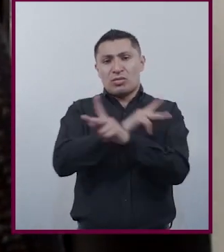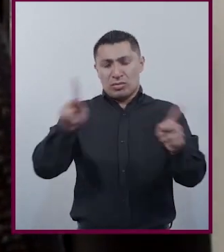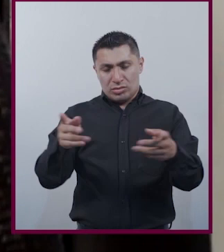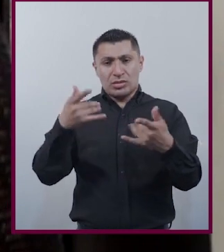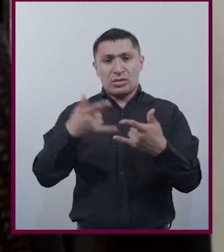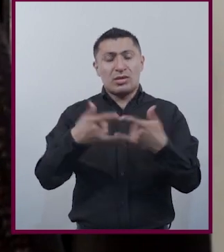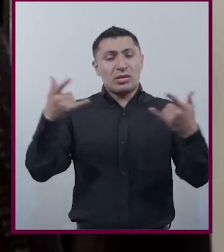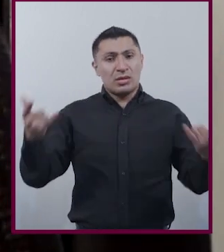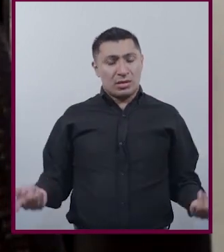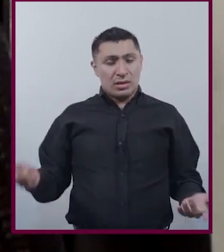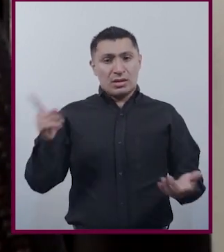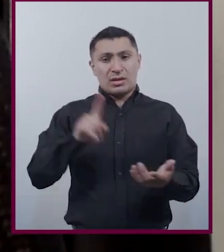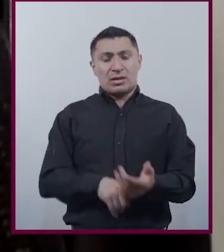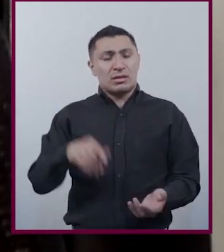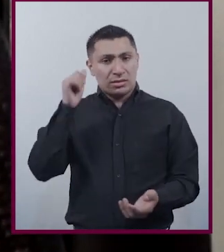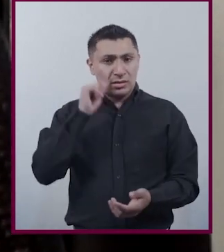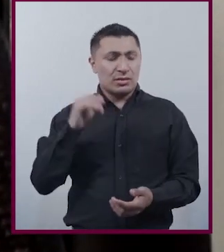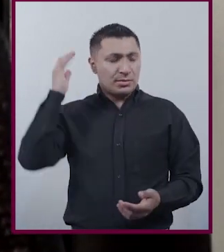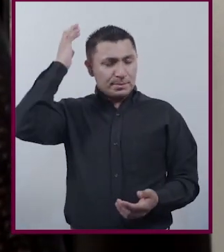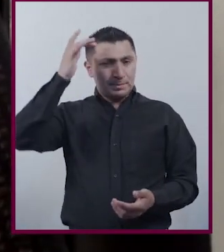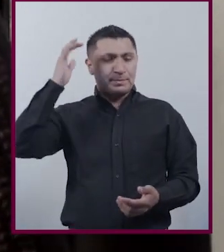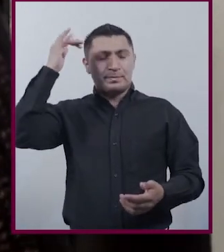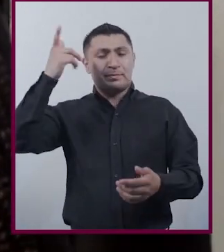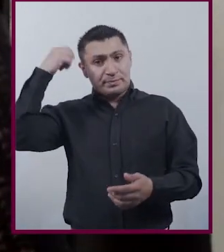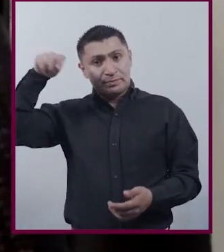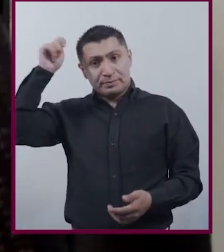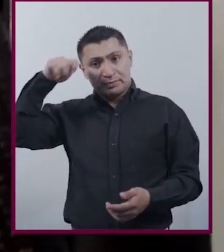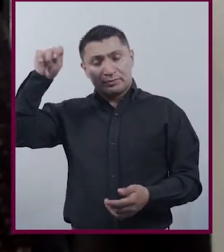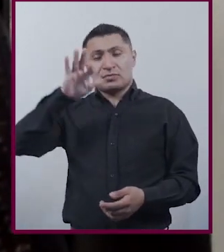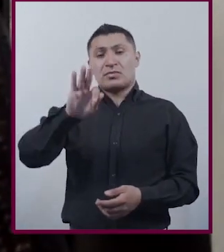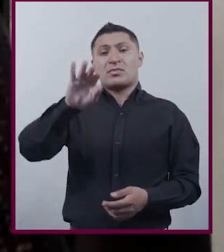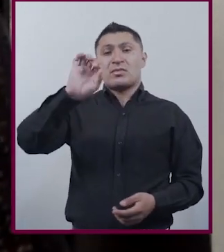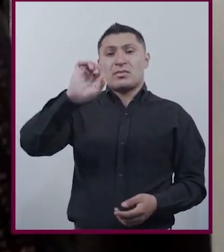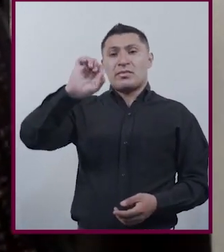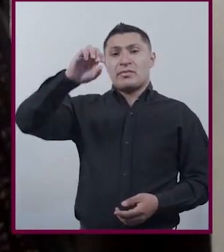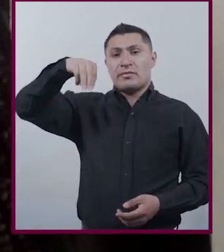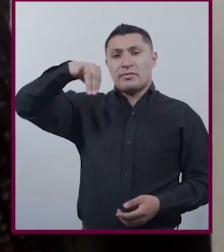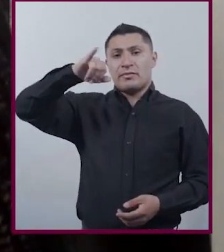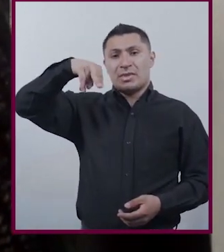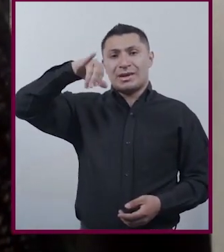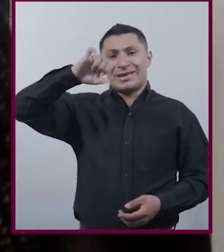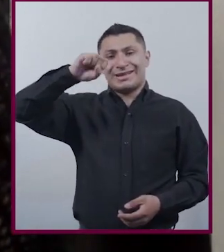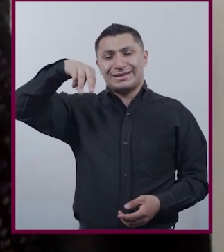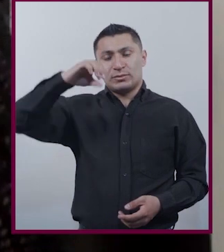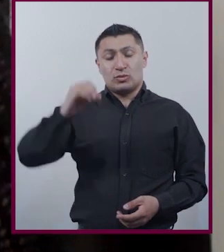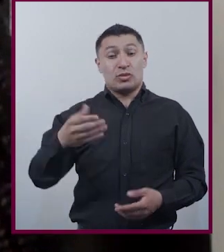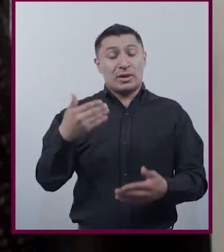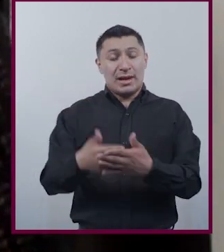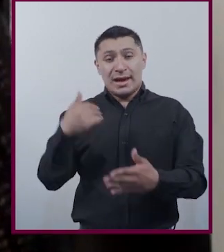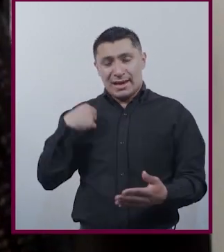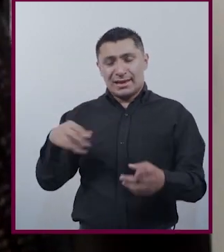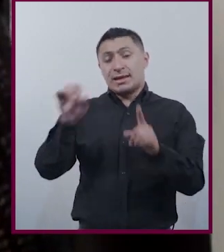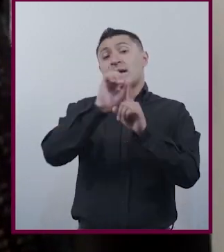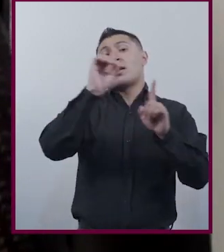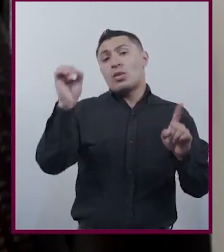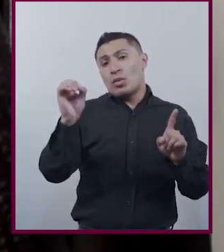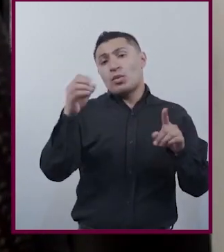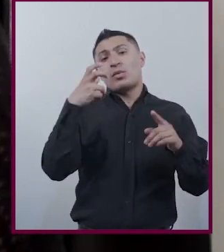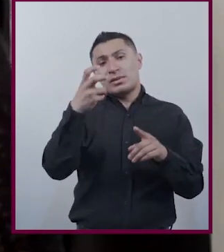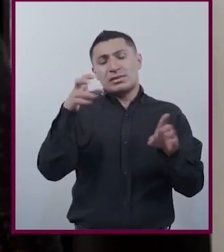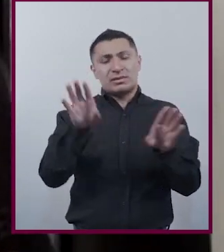presente Dentro del análisis Teórico Del feminismo Antes de que Se estructurara